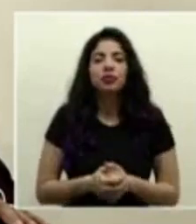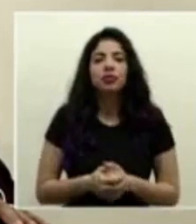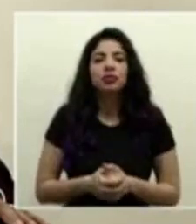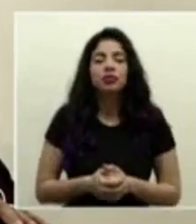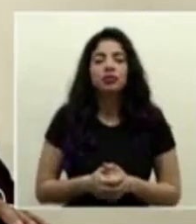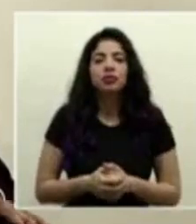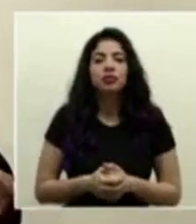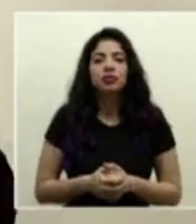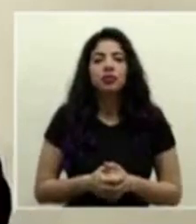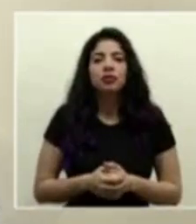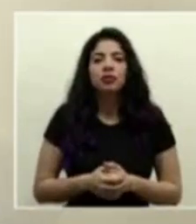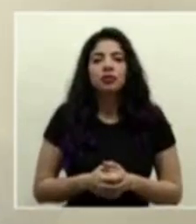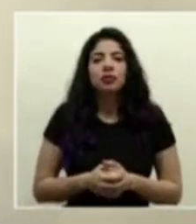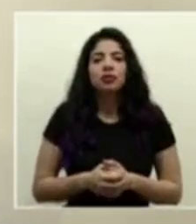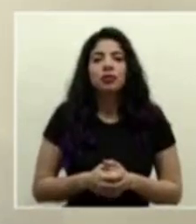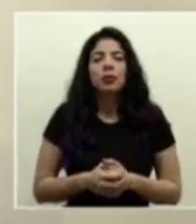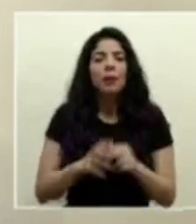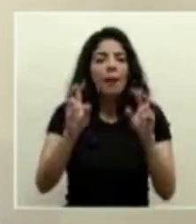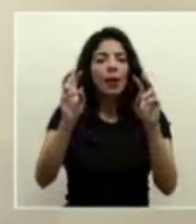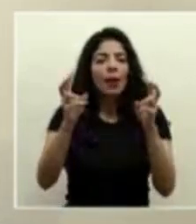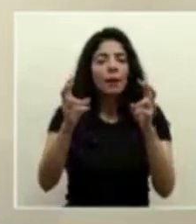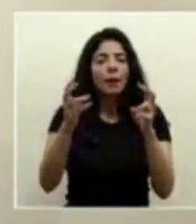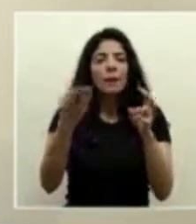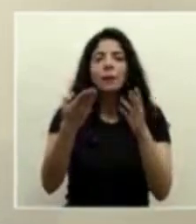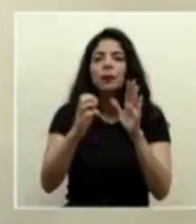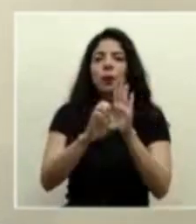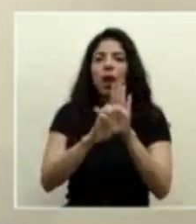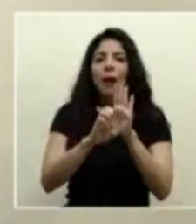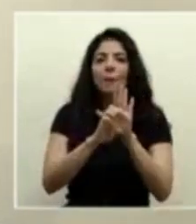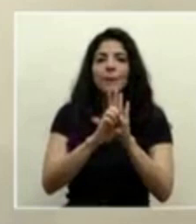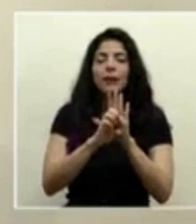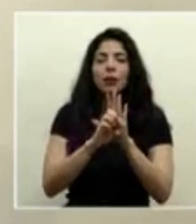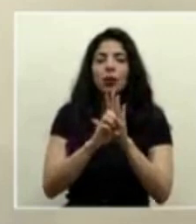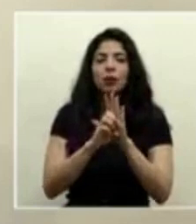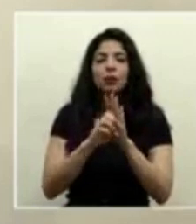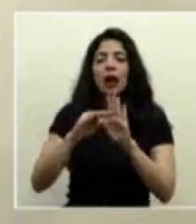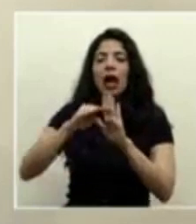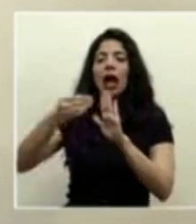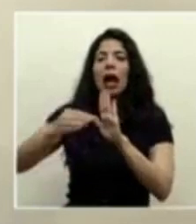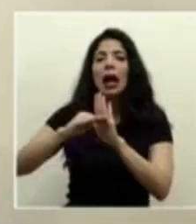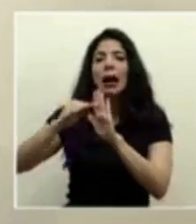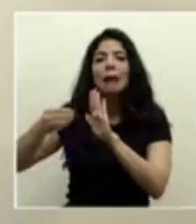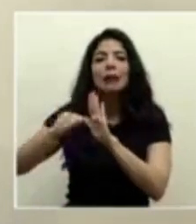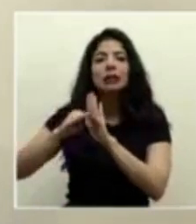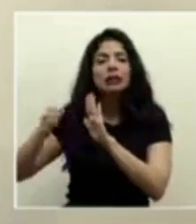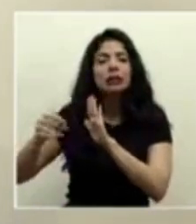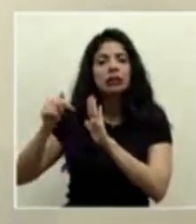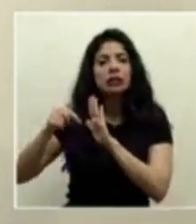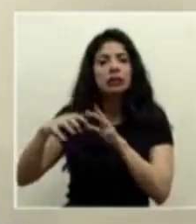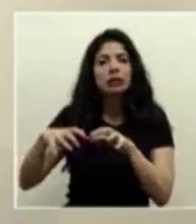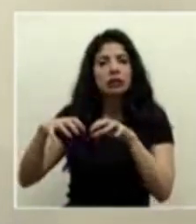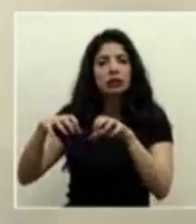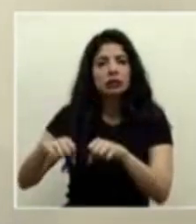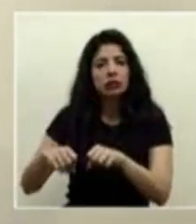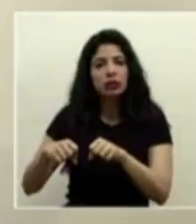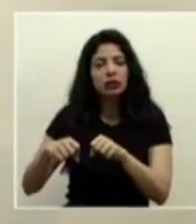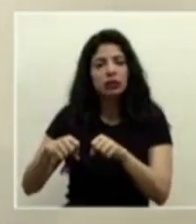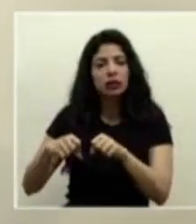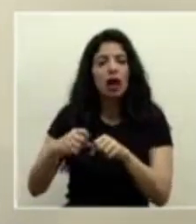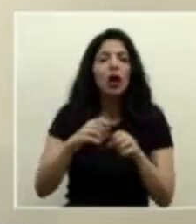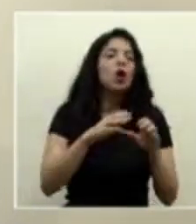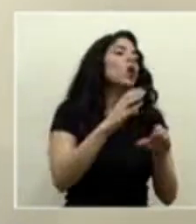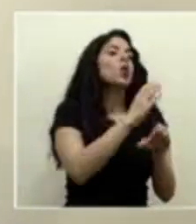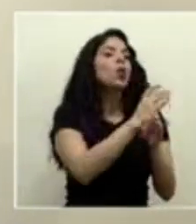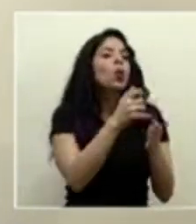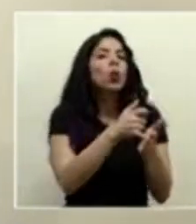asunto de, por ejemplo, lo que es ocupación en camas y lo que es cuidados intensivos,